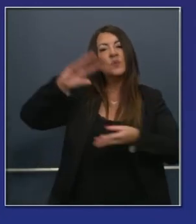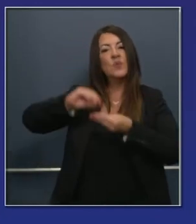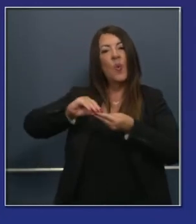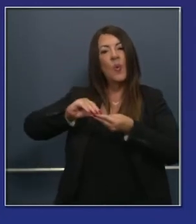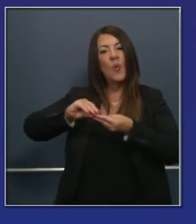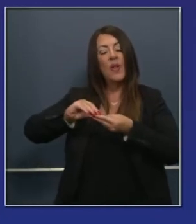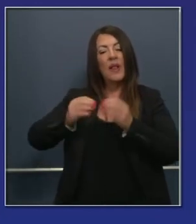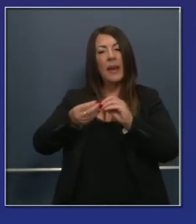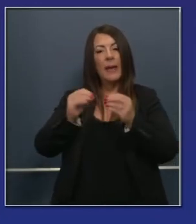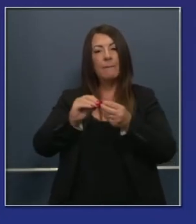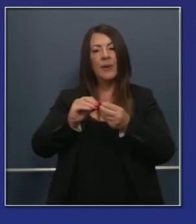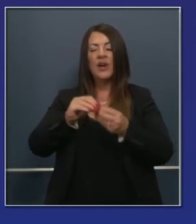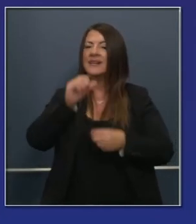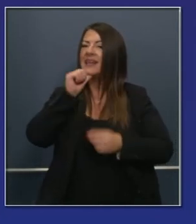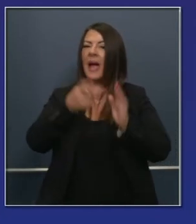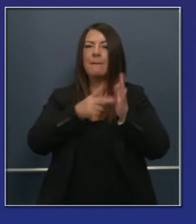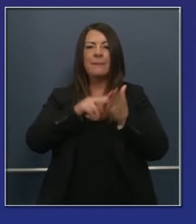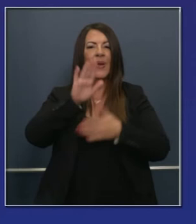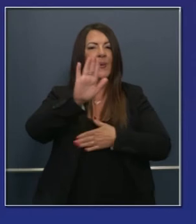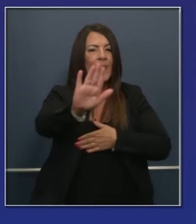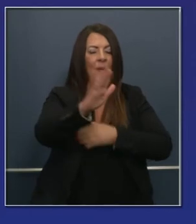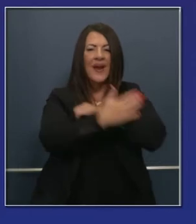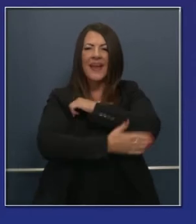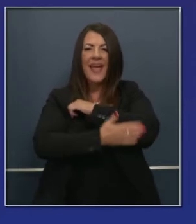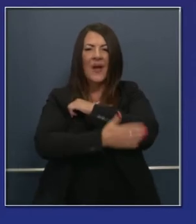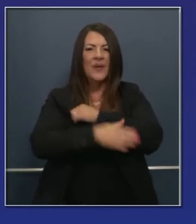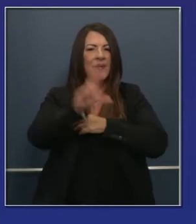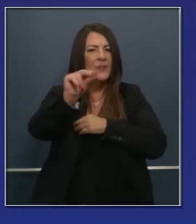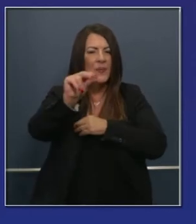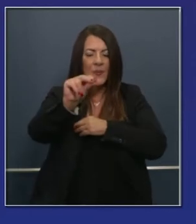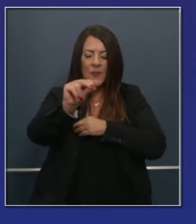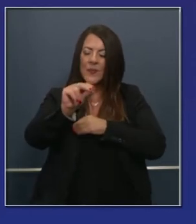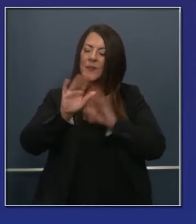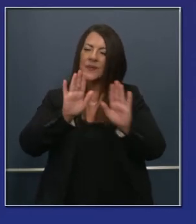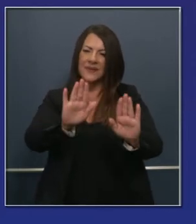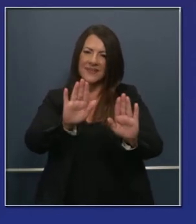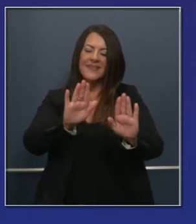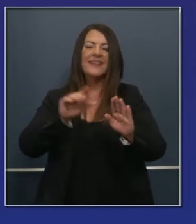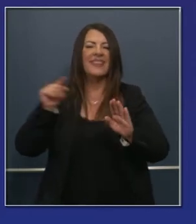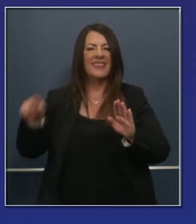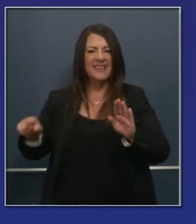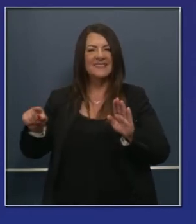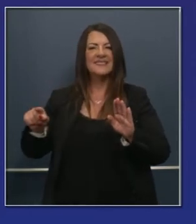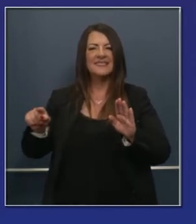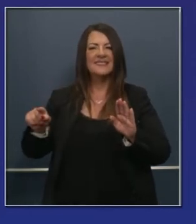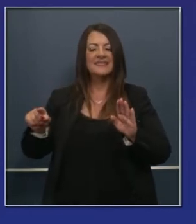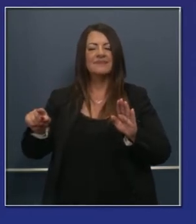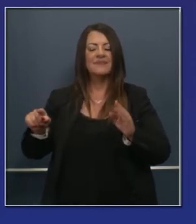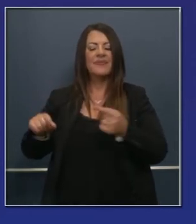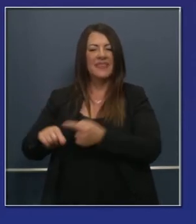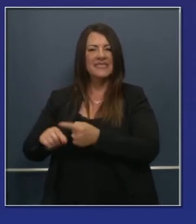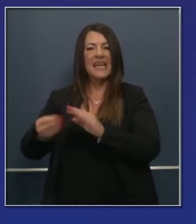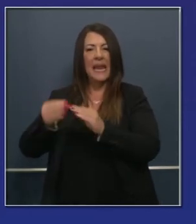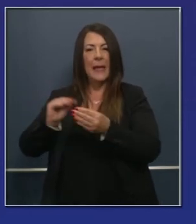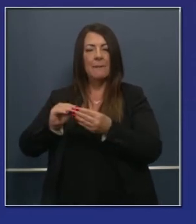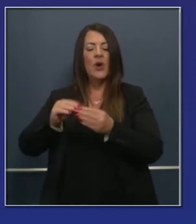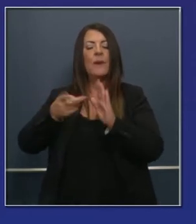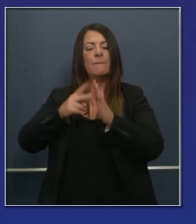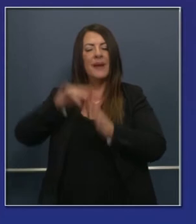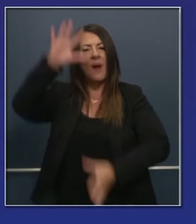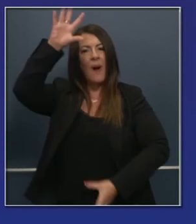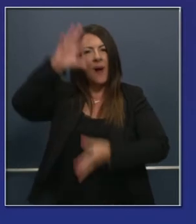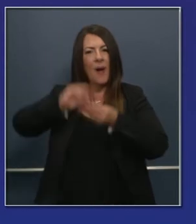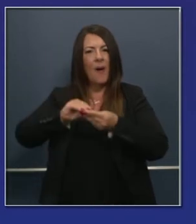conjunto. No todos vivimos en el conjunto. Algunos viven en algún sitio donde hay más o menos, por supuesto, pero en el estado,